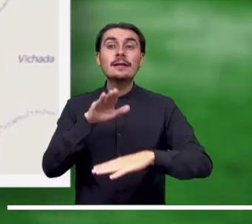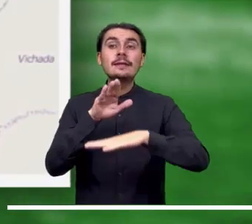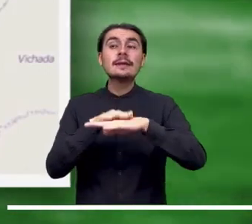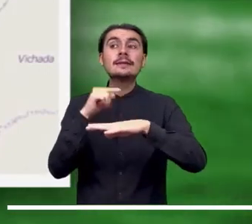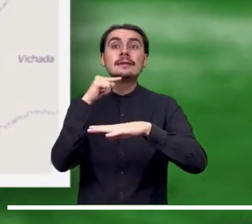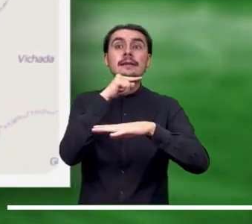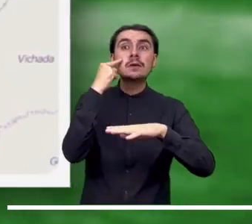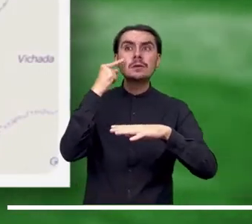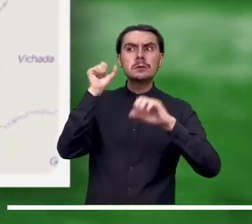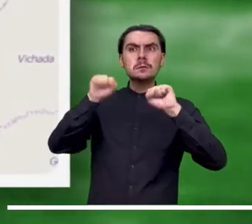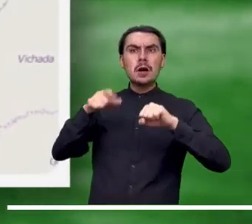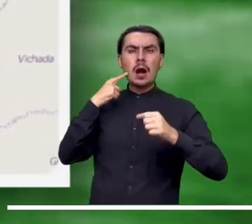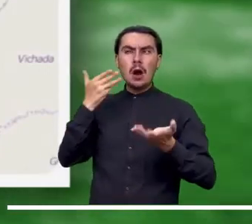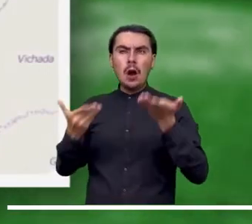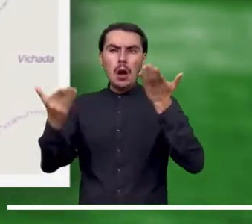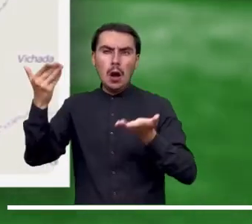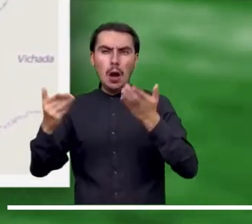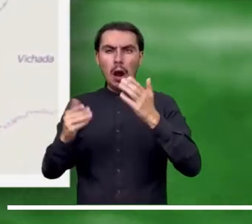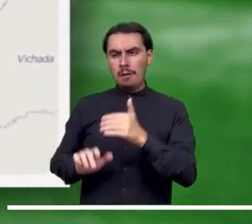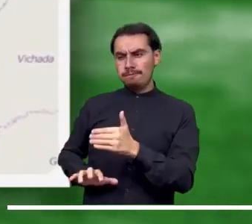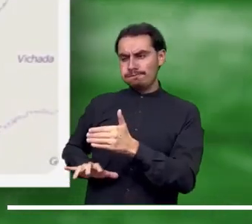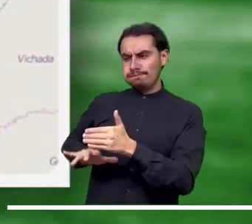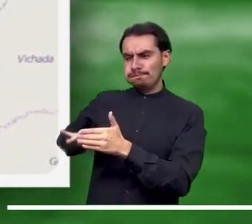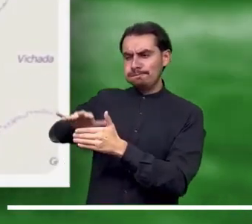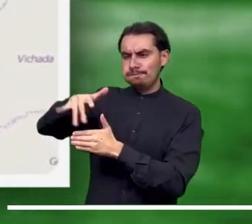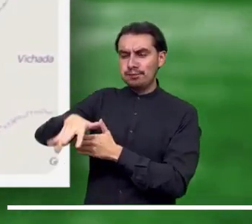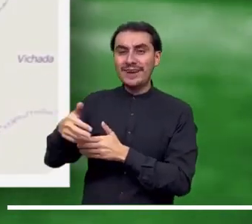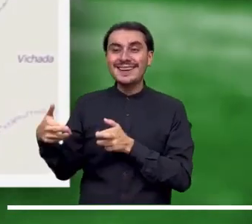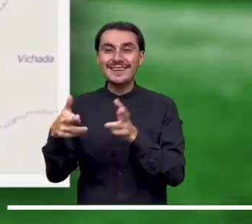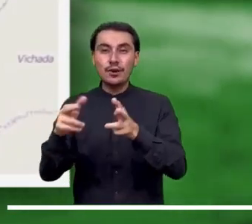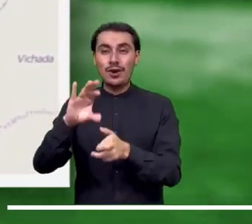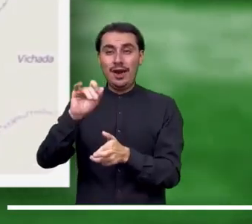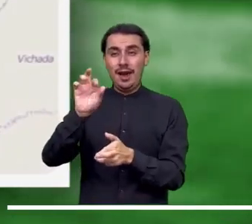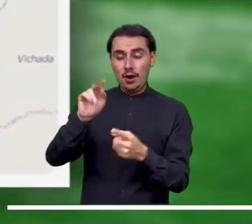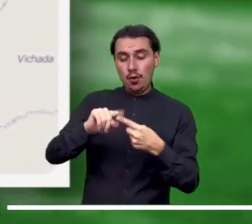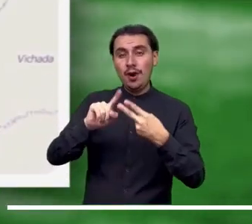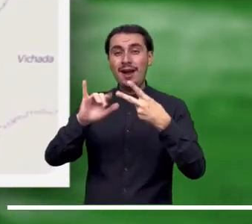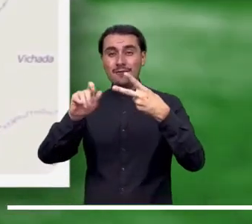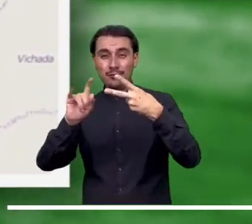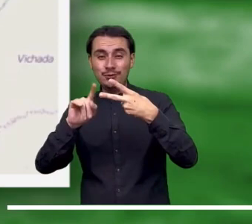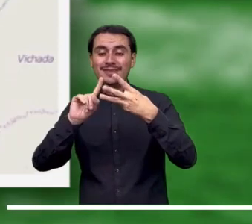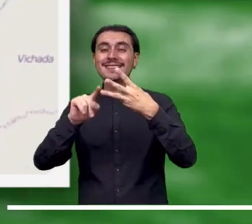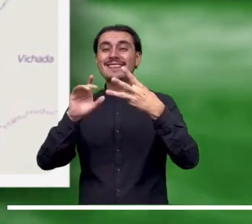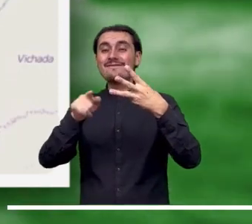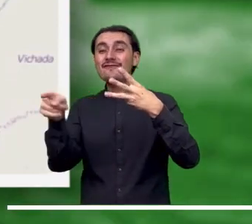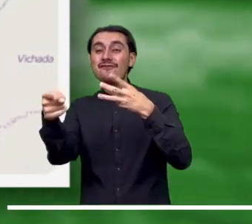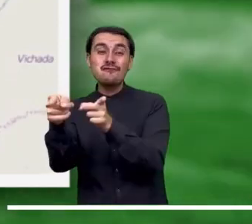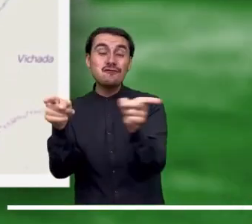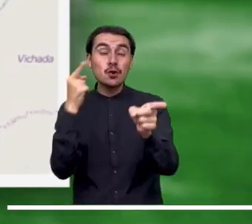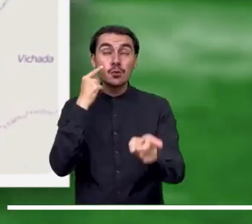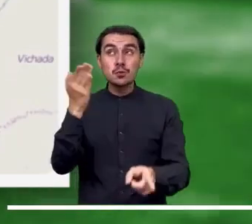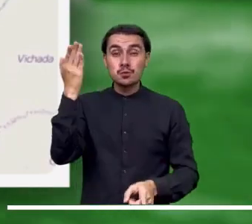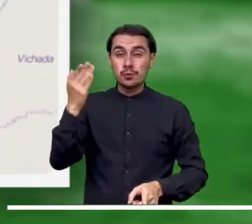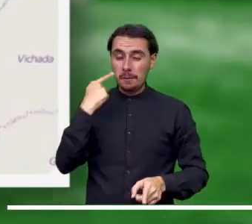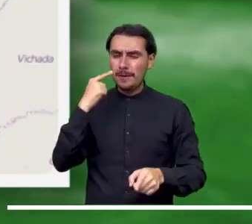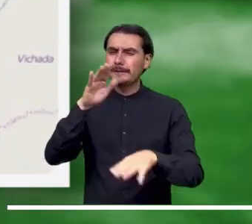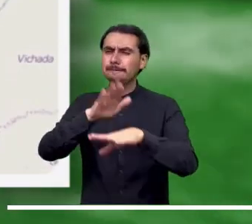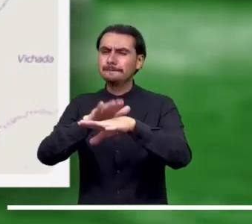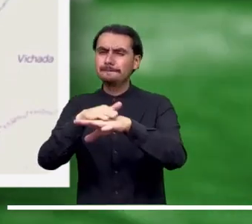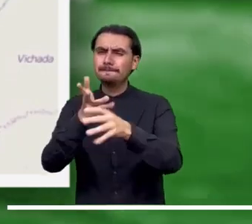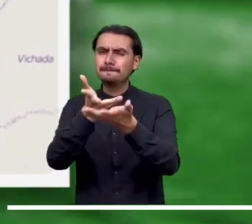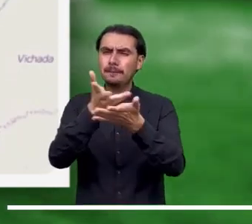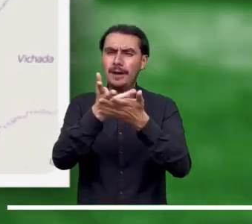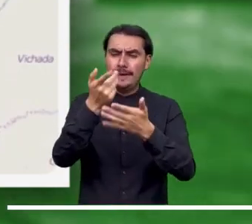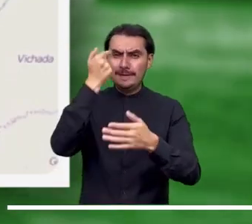Alerta roja por incrementos súbitos en el nivel del río Ariari, lo que causó afectaciones en algunos sectores de los municipios de